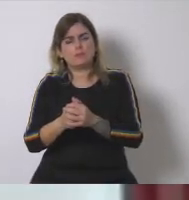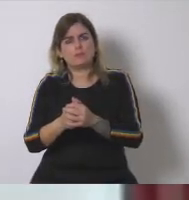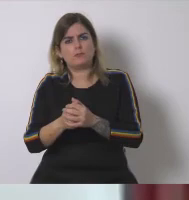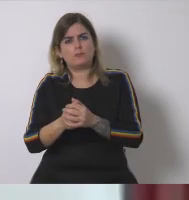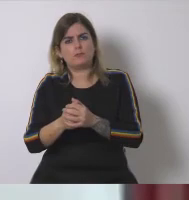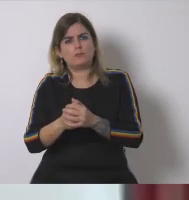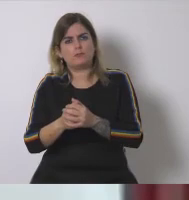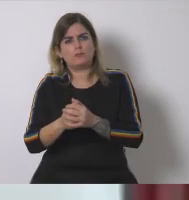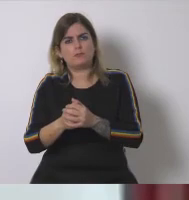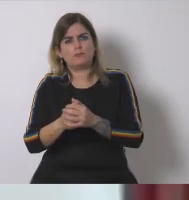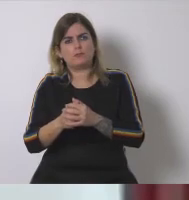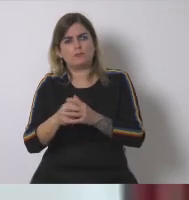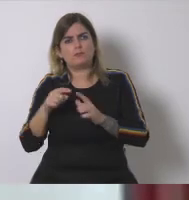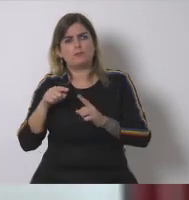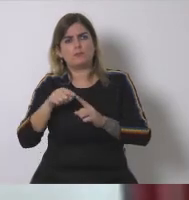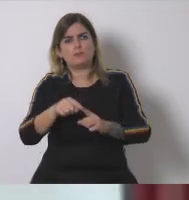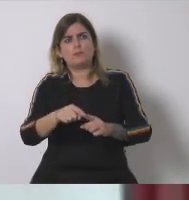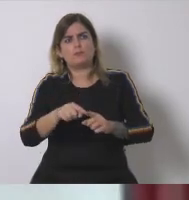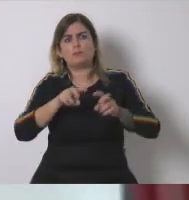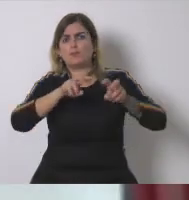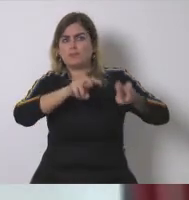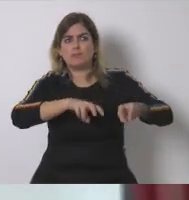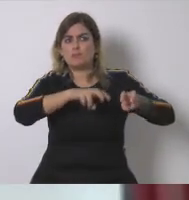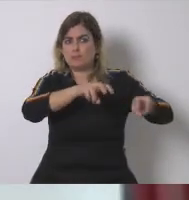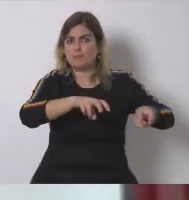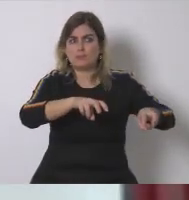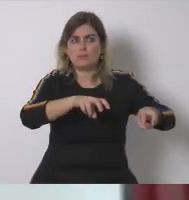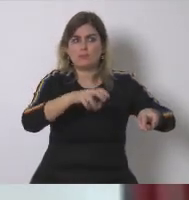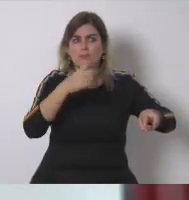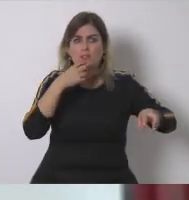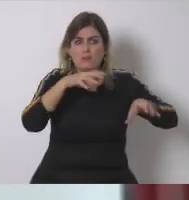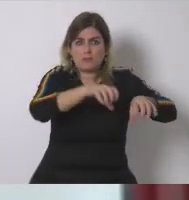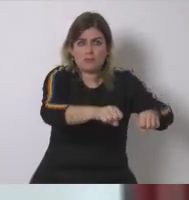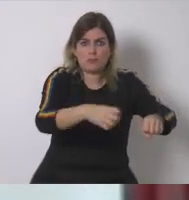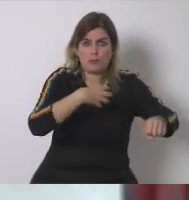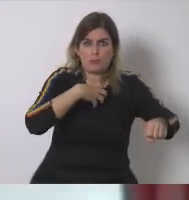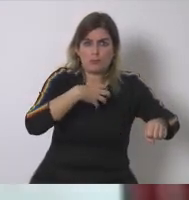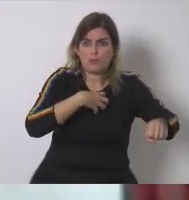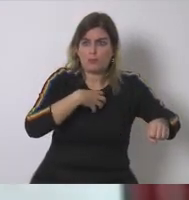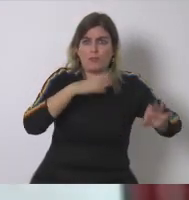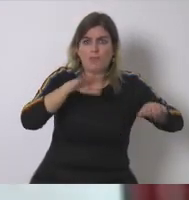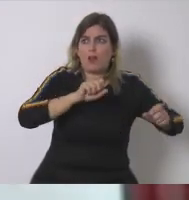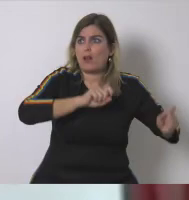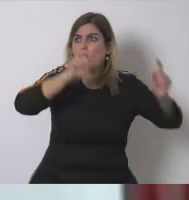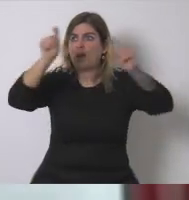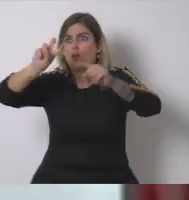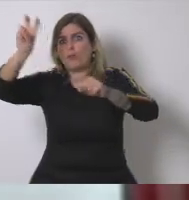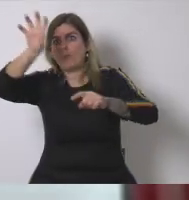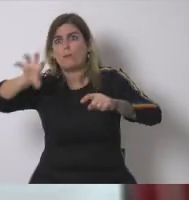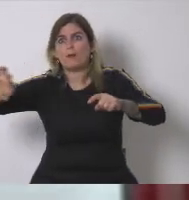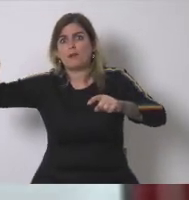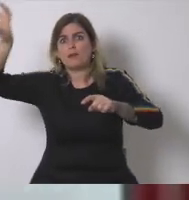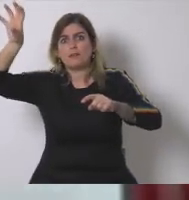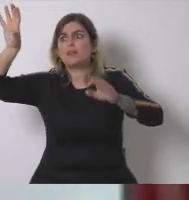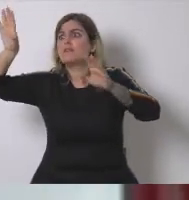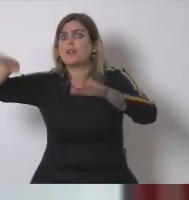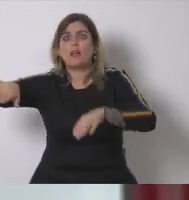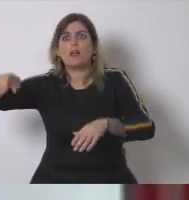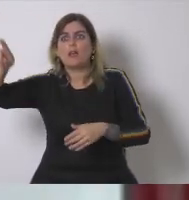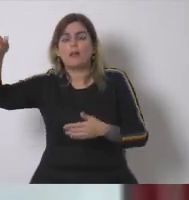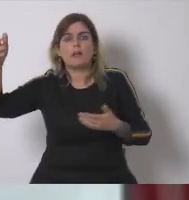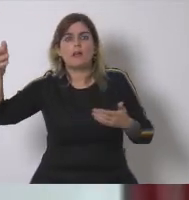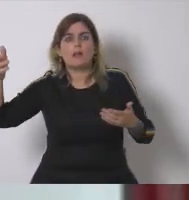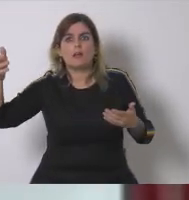lo que queremos como agricultores es tener una vida digna y vivir de nuestros terrenos pero cada vez somos menos